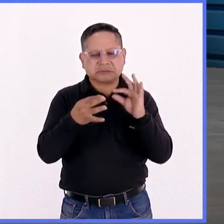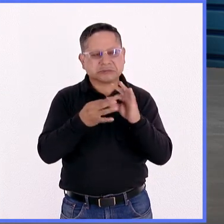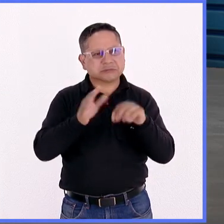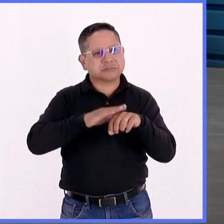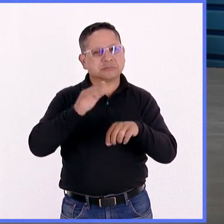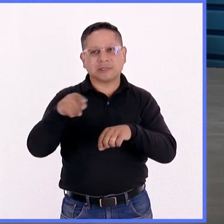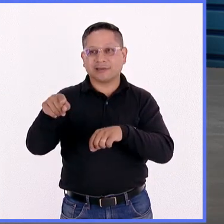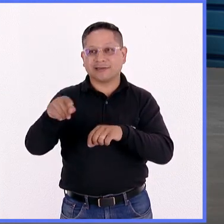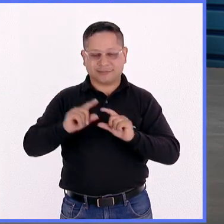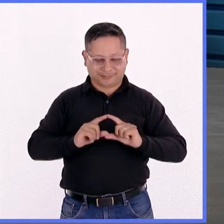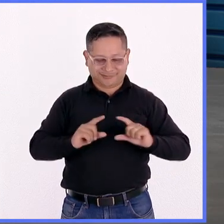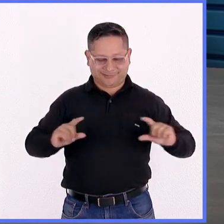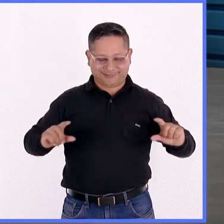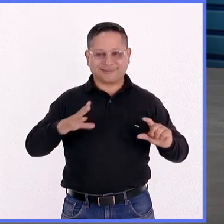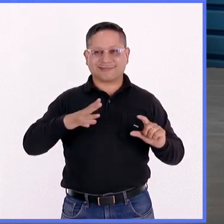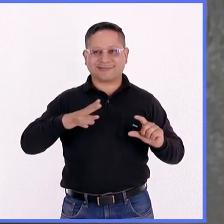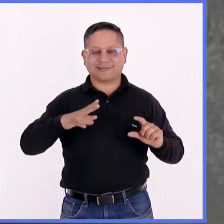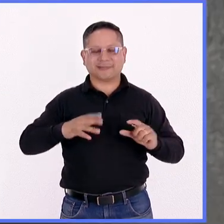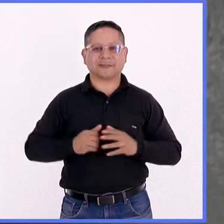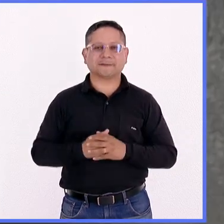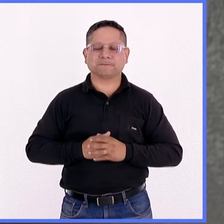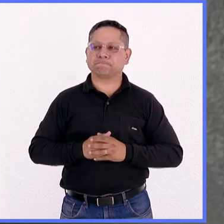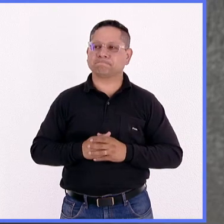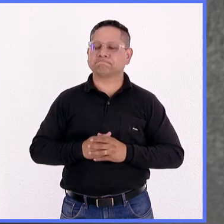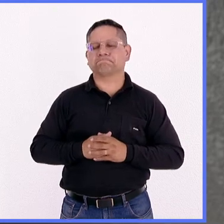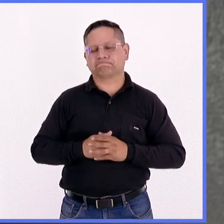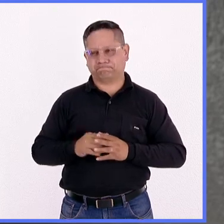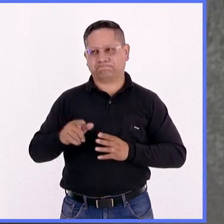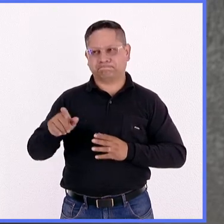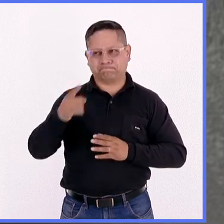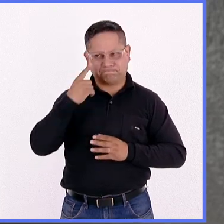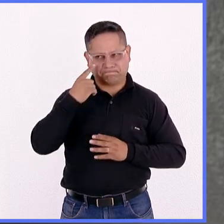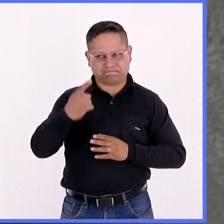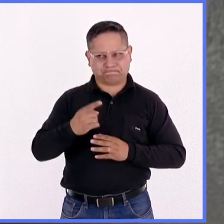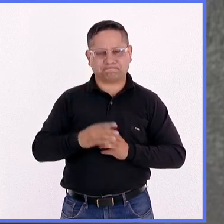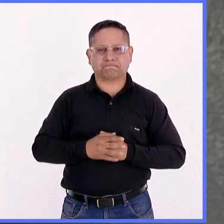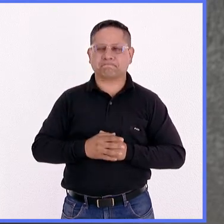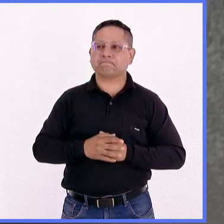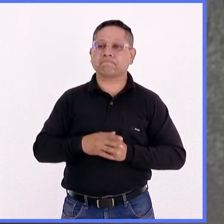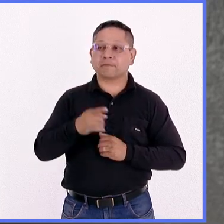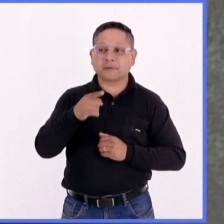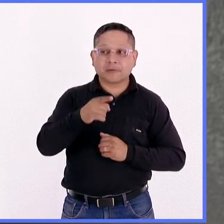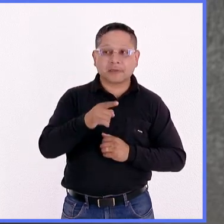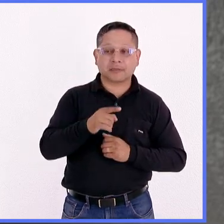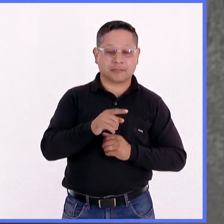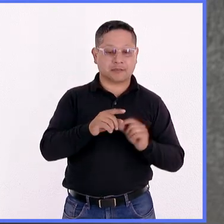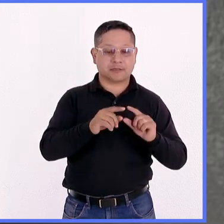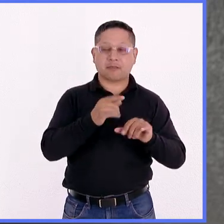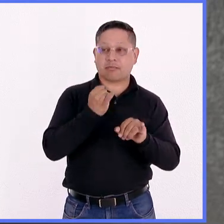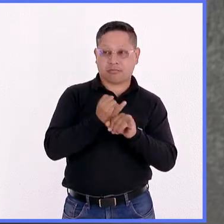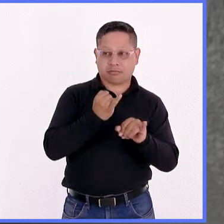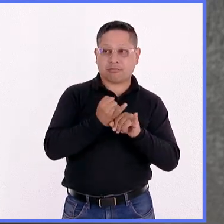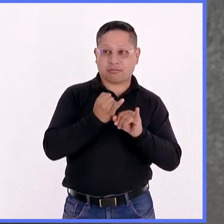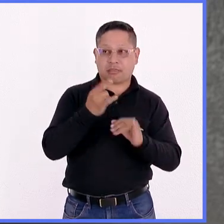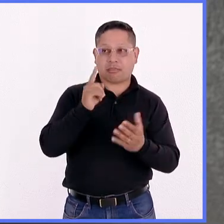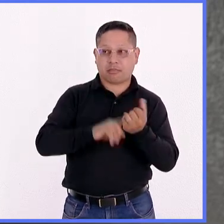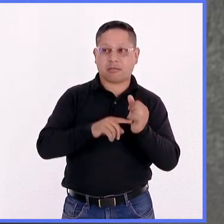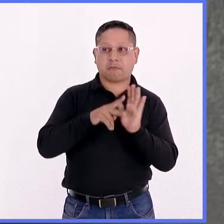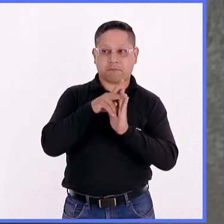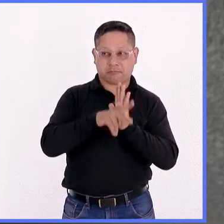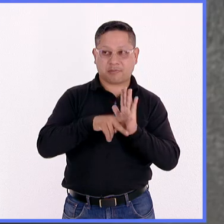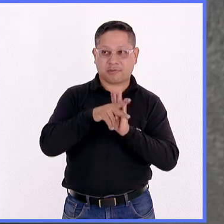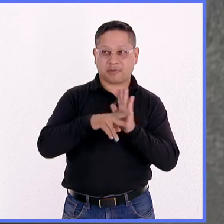está la convocatoria. Bueno, de entrada los invito a que vean el video que está en nuestro sitio web. Van a entender la